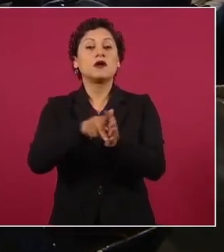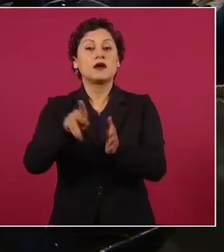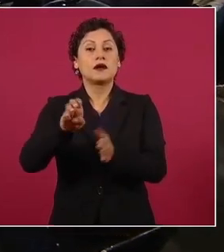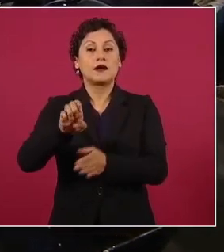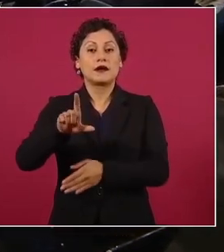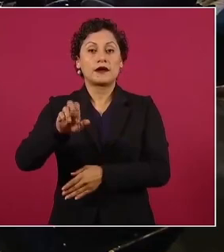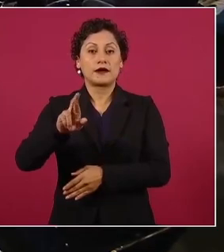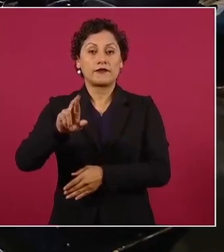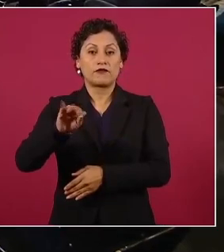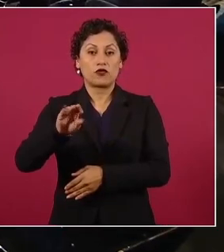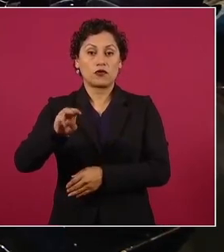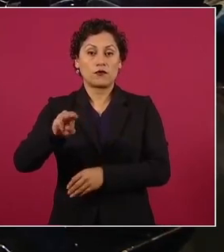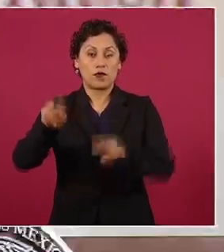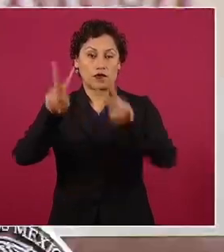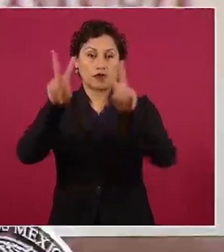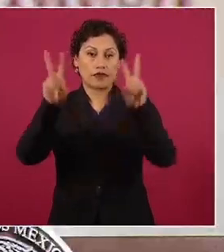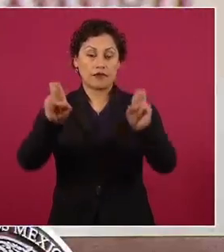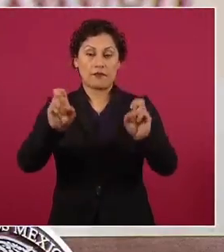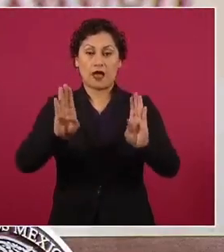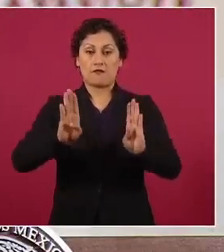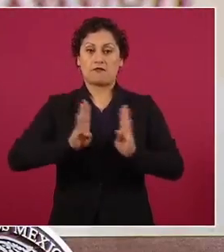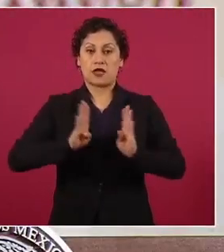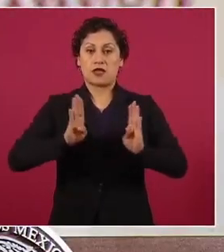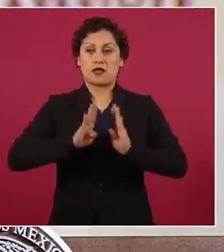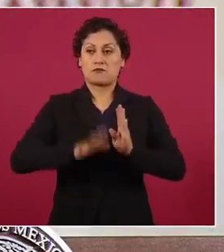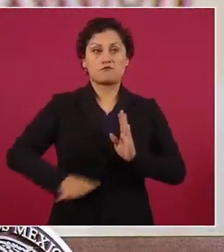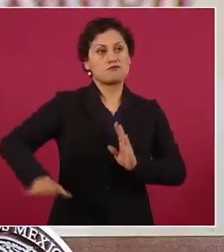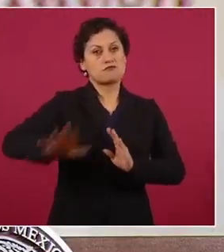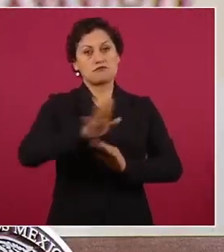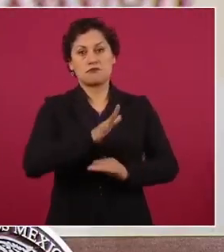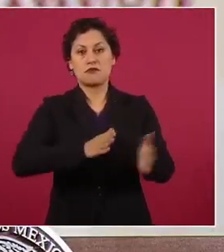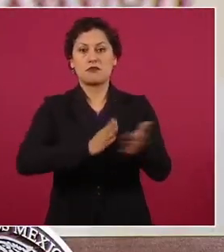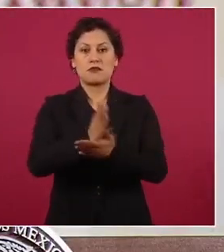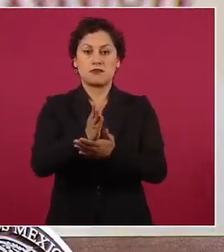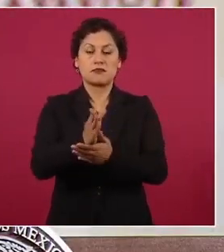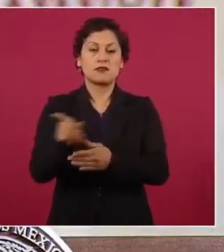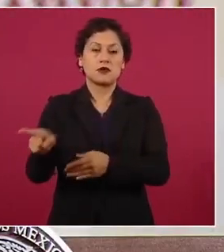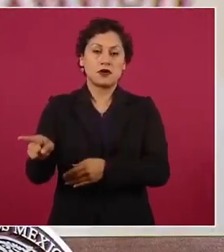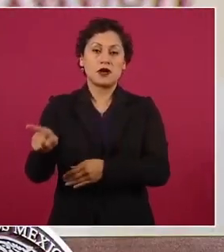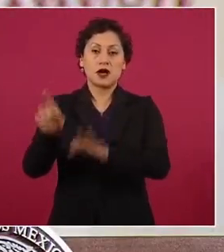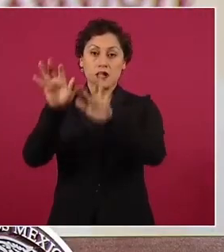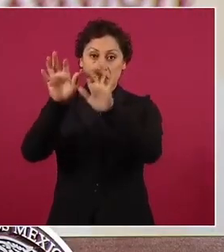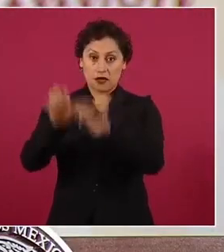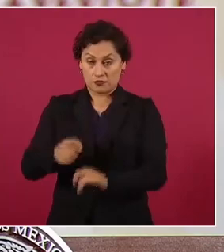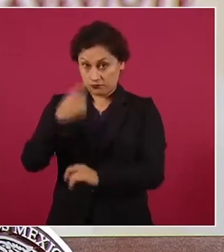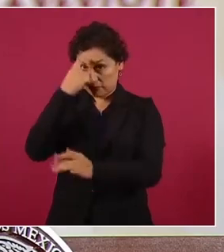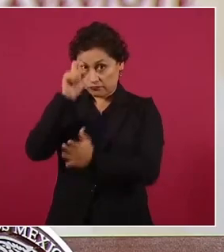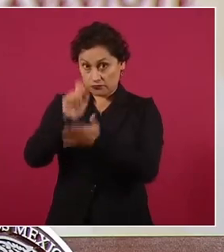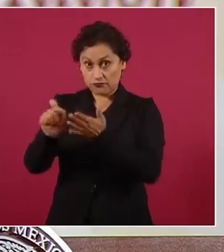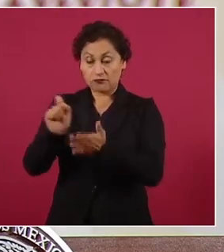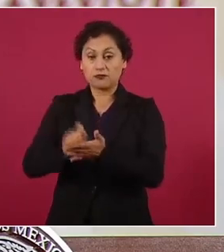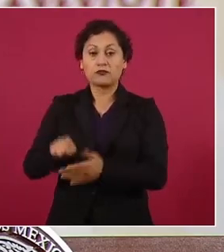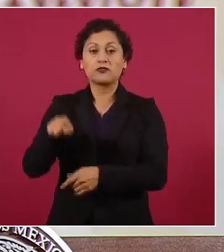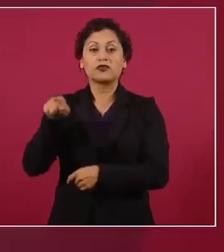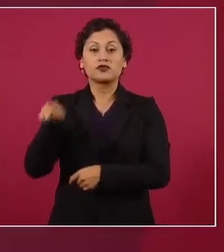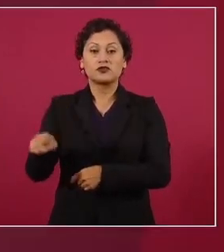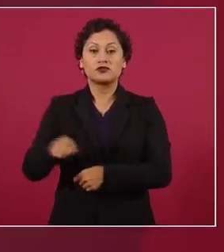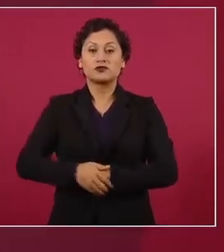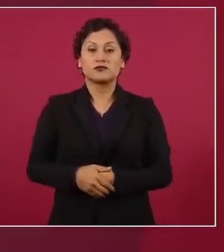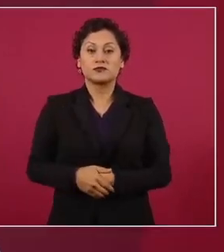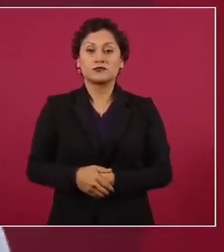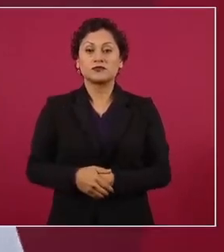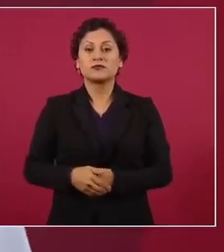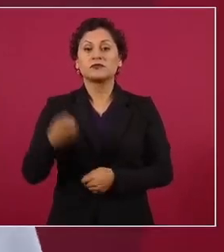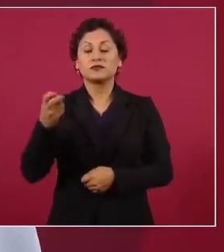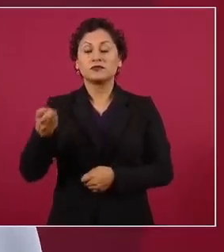militarización, supuesta, así como Alejandro Hopp, columnista del Universal, y se lanzaron contra la propuesta